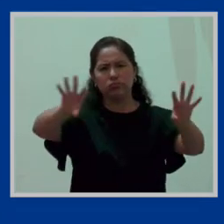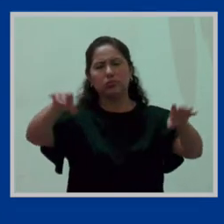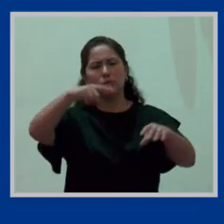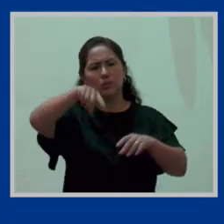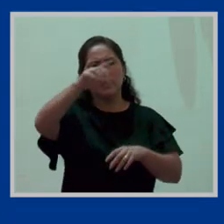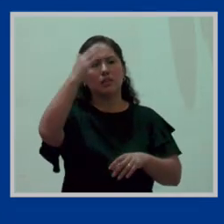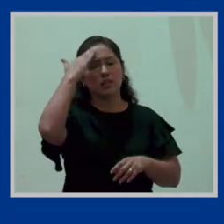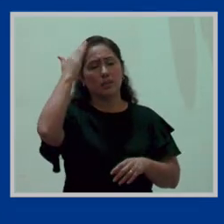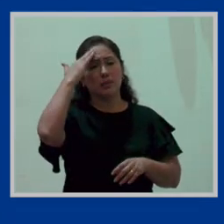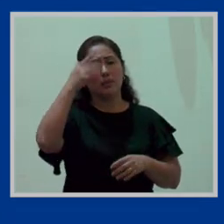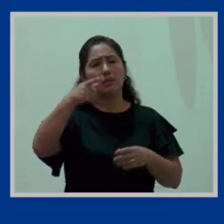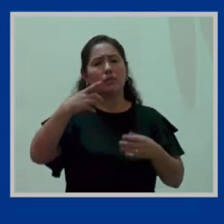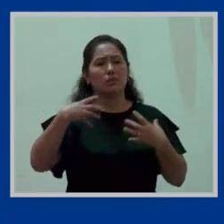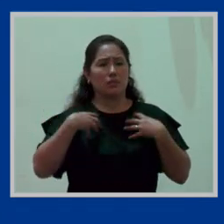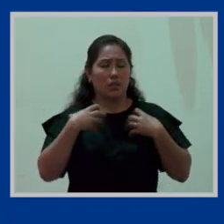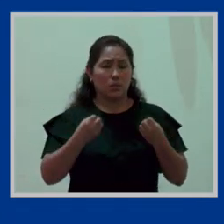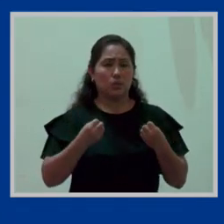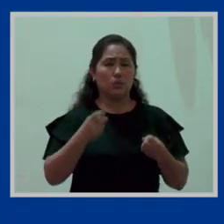de salud pública.